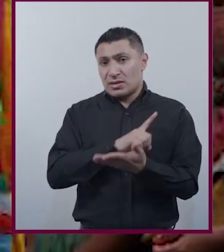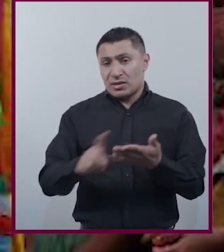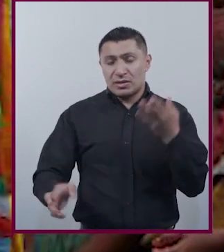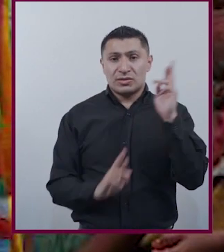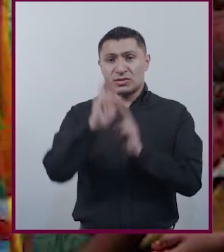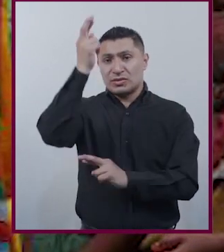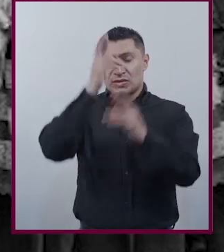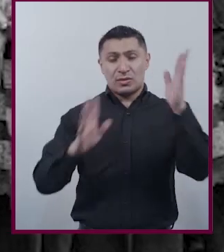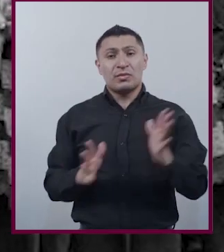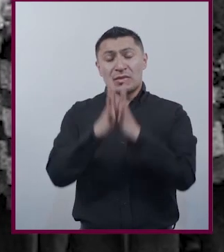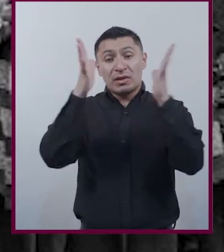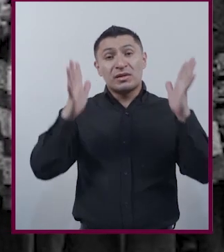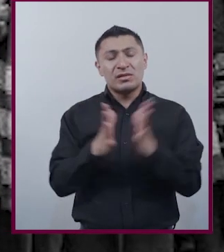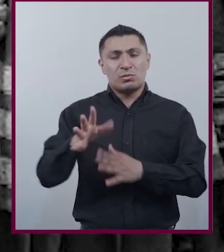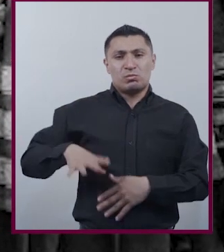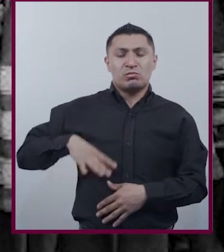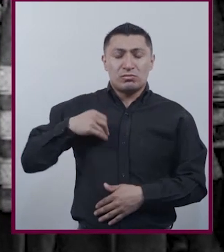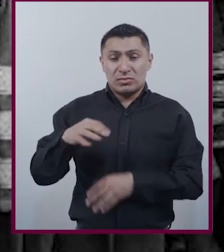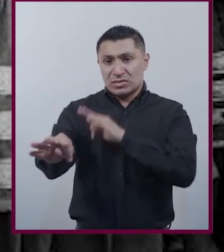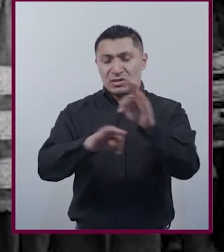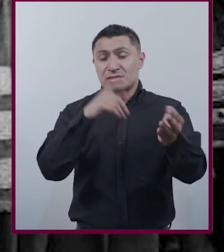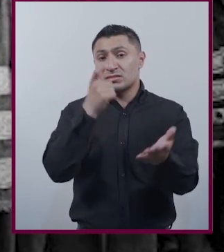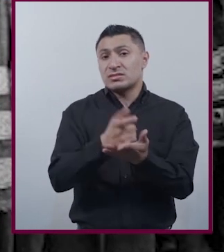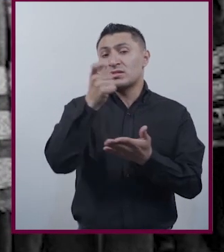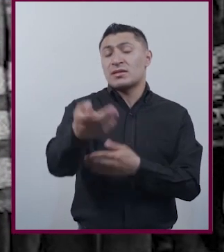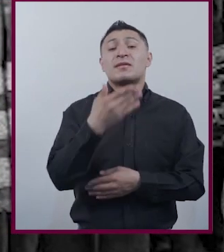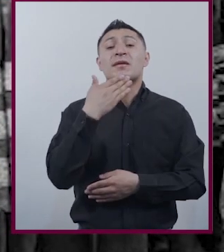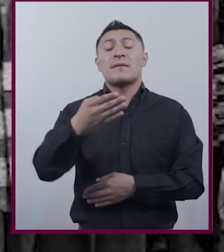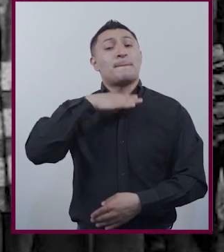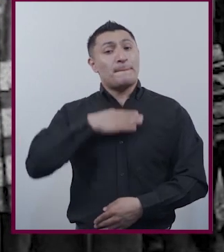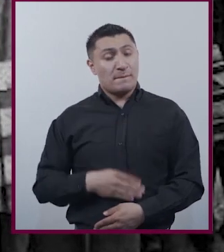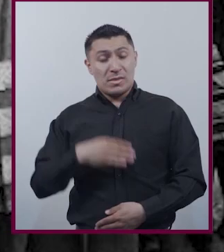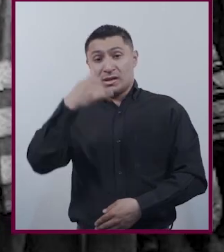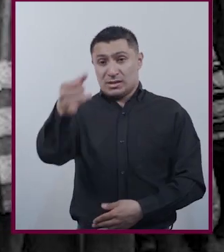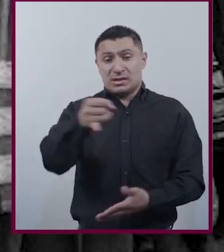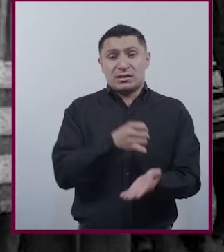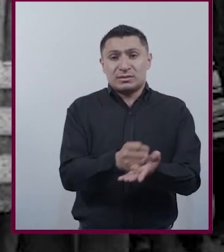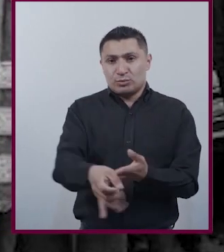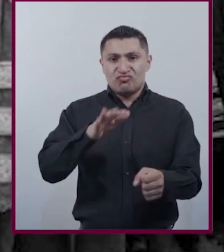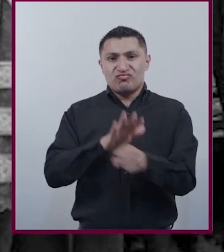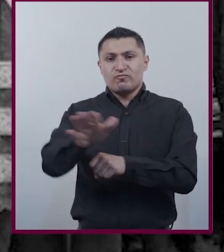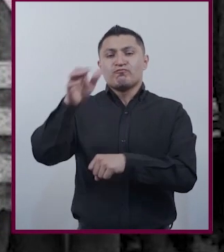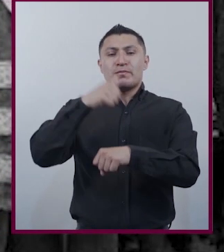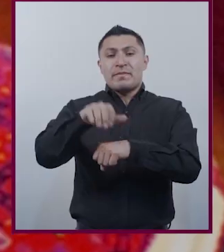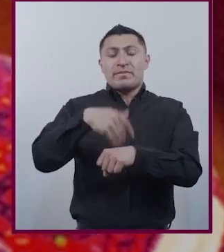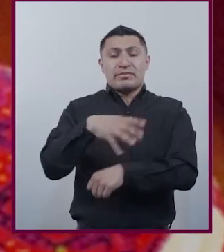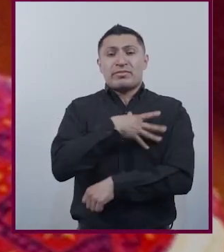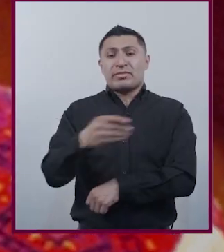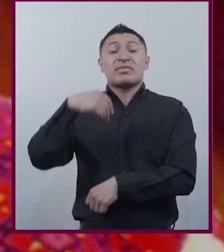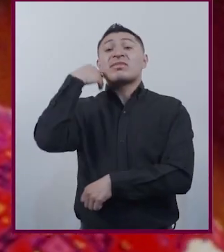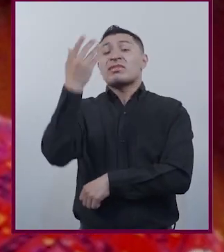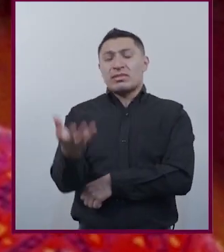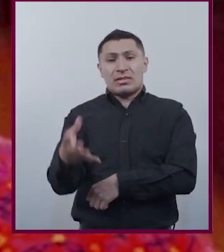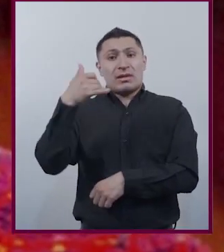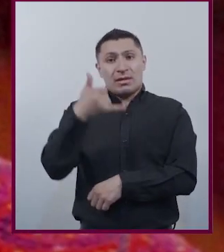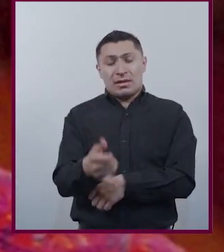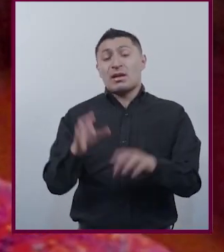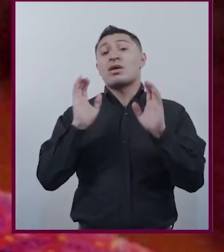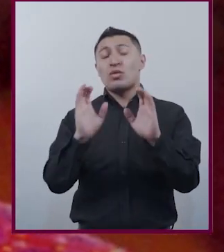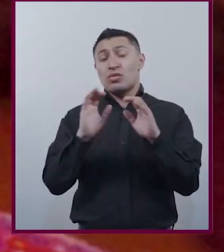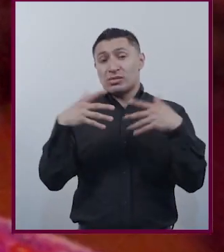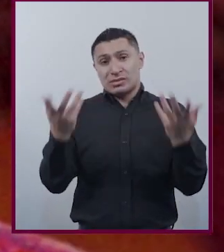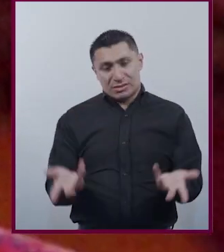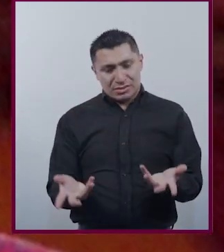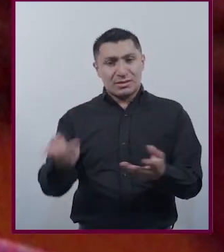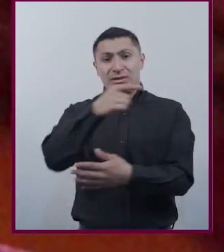revolucionaria A trabajar y recibir un salario justo Y a decidir el número de hijos que pueda tener y cuidar Entre